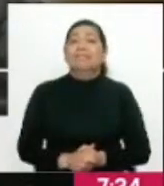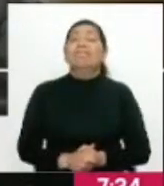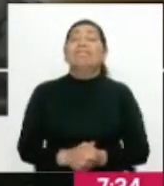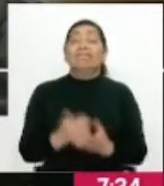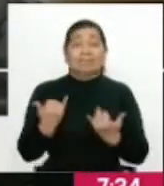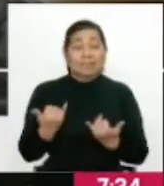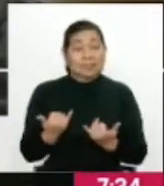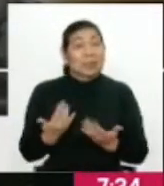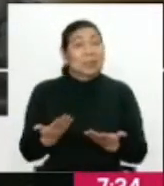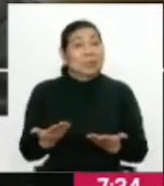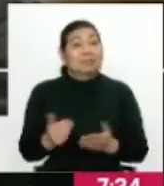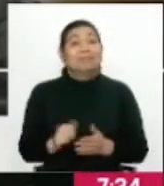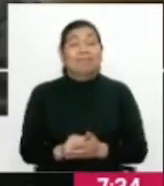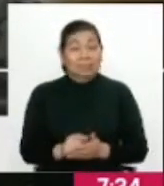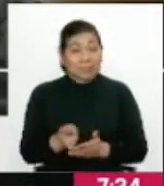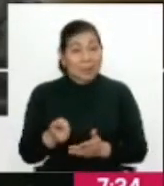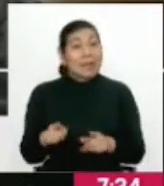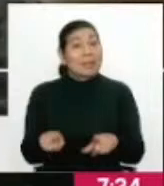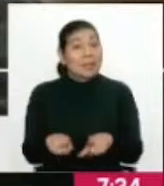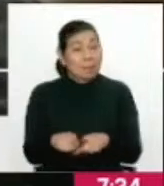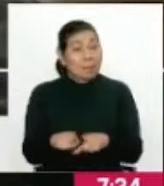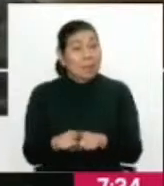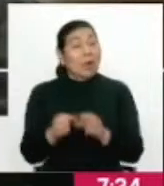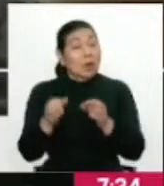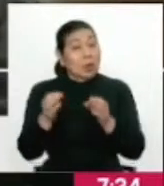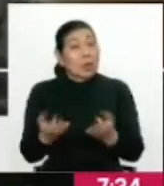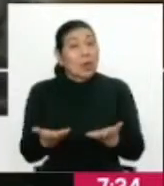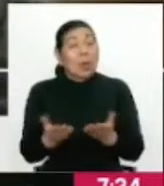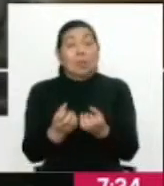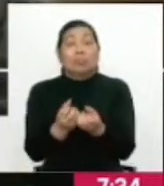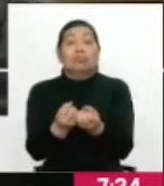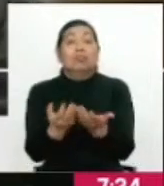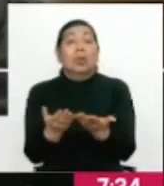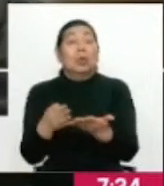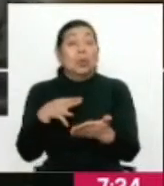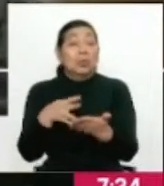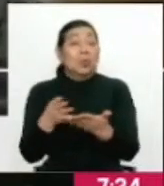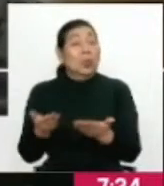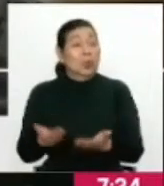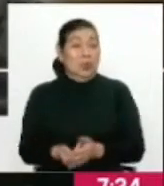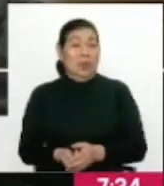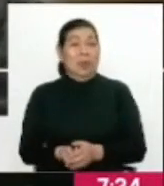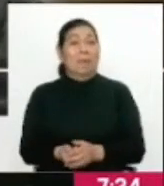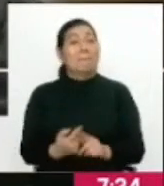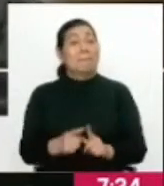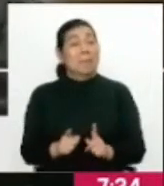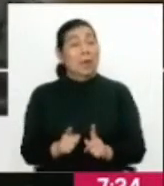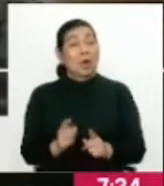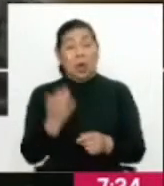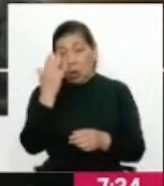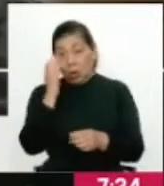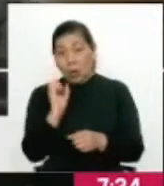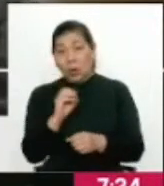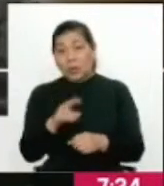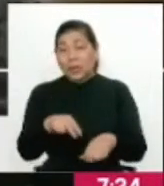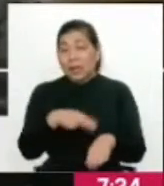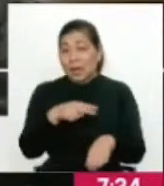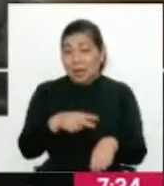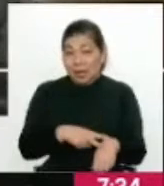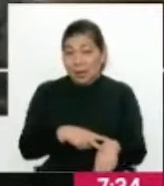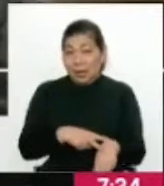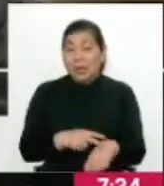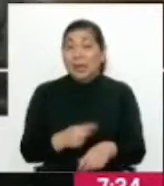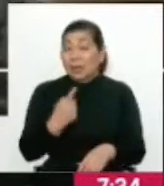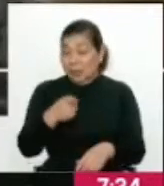Eso es anecdótico, pero esa anécdota se confirma con innumerables estudios científicos. El contagio natural, como